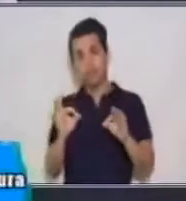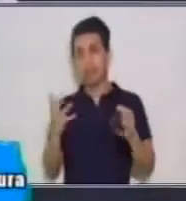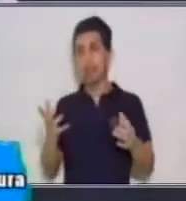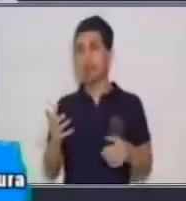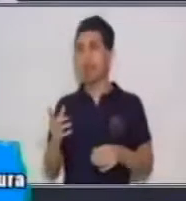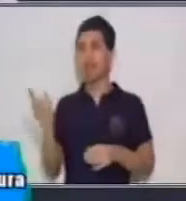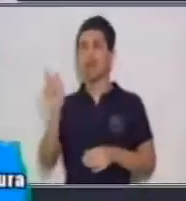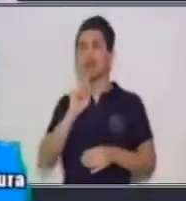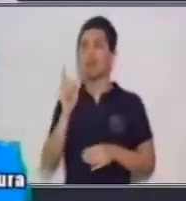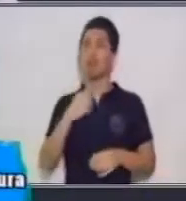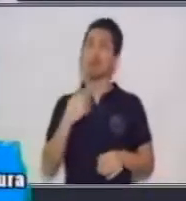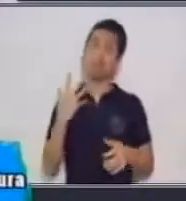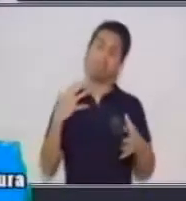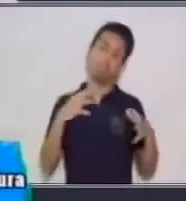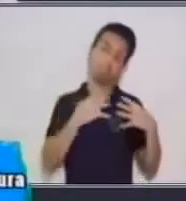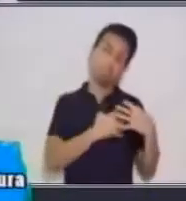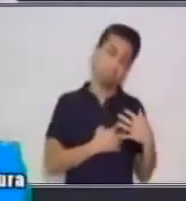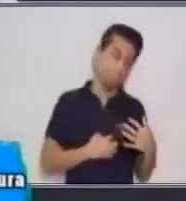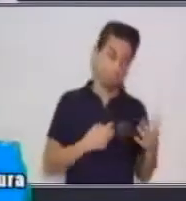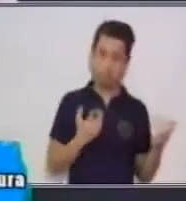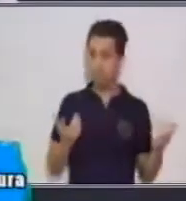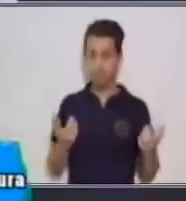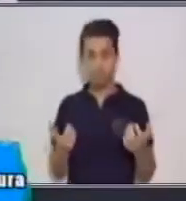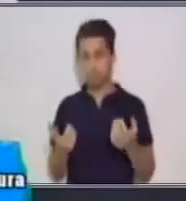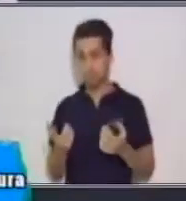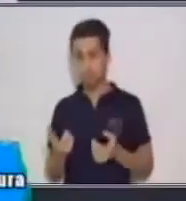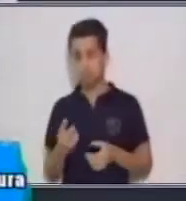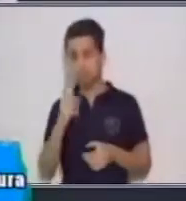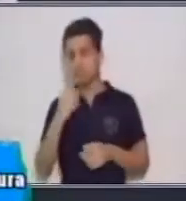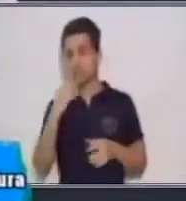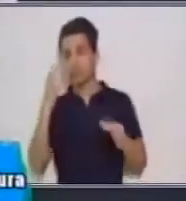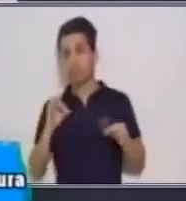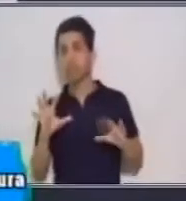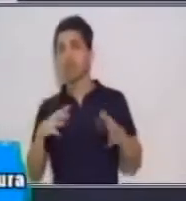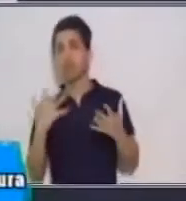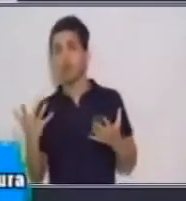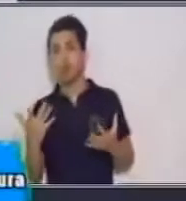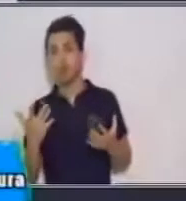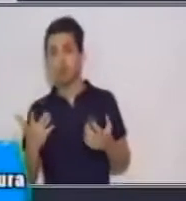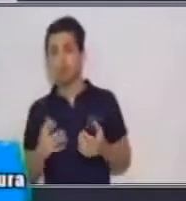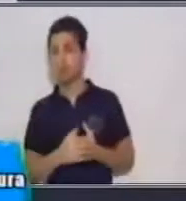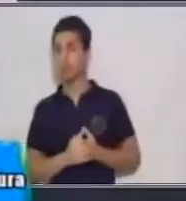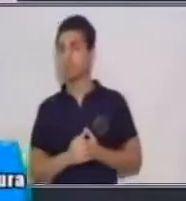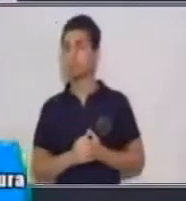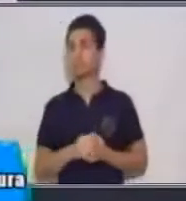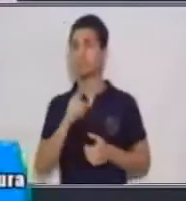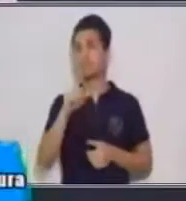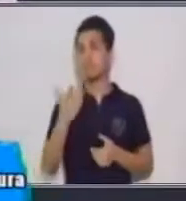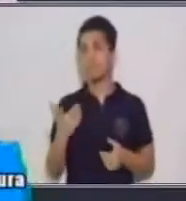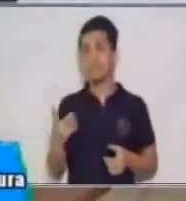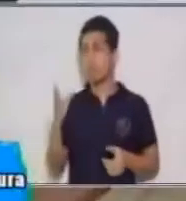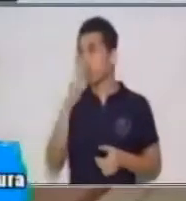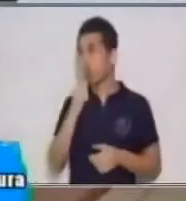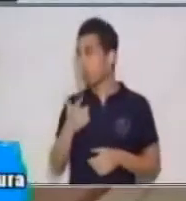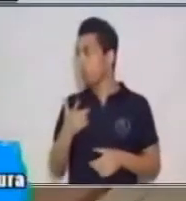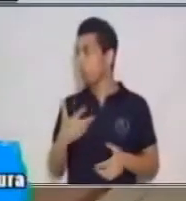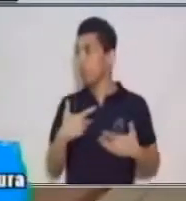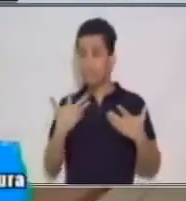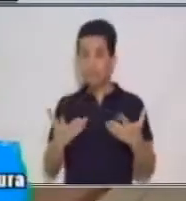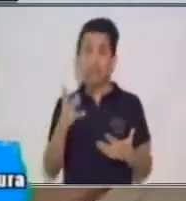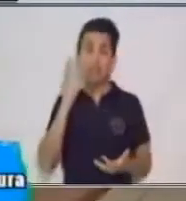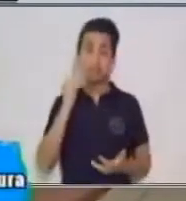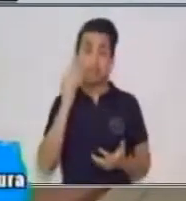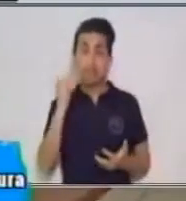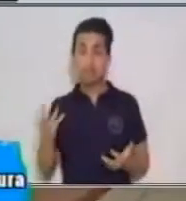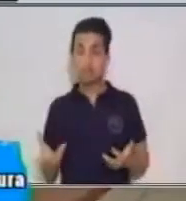el que se deprime y sucumbe ante una realidad que no comprende. Y es incapaz de aceptar la experiencia